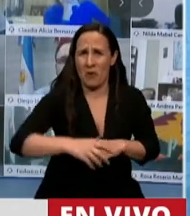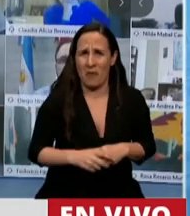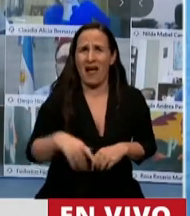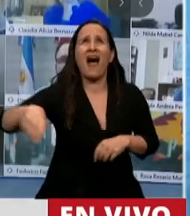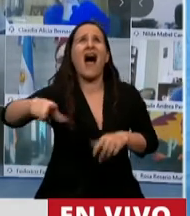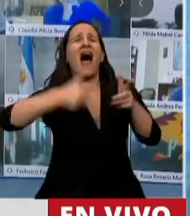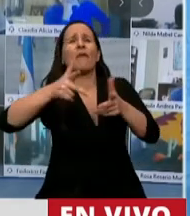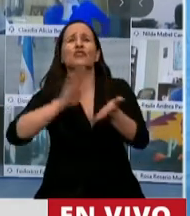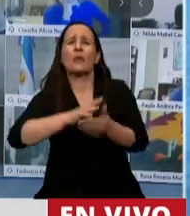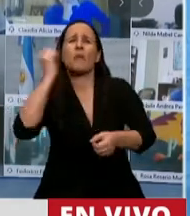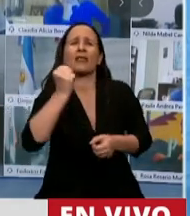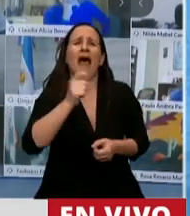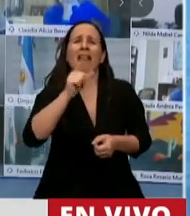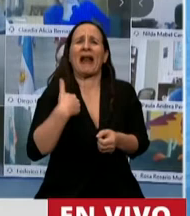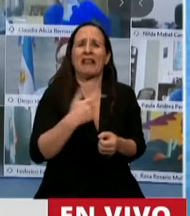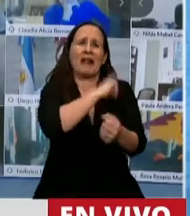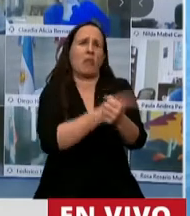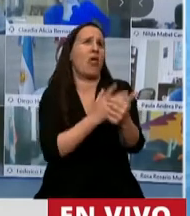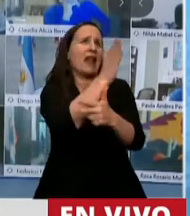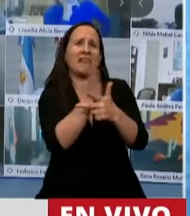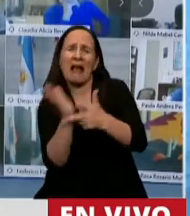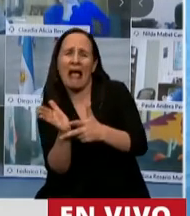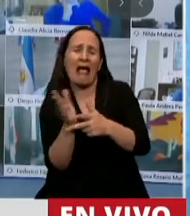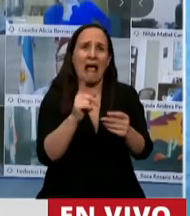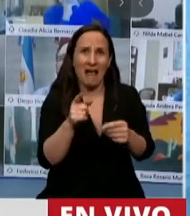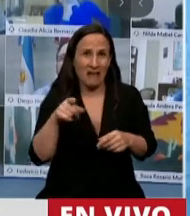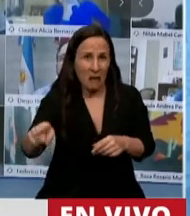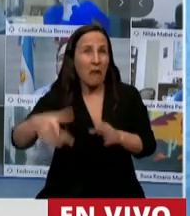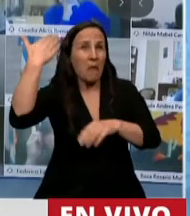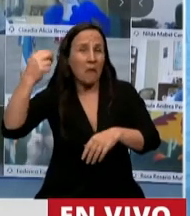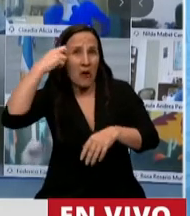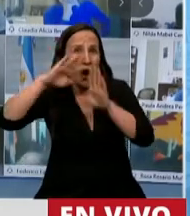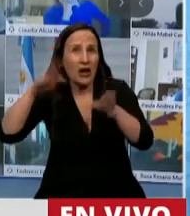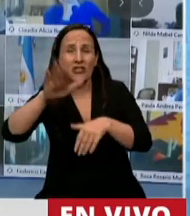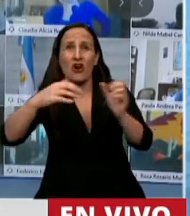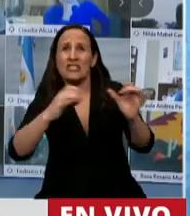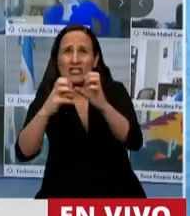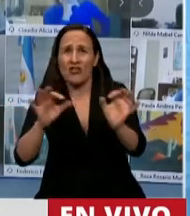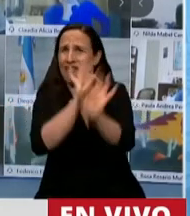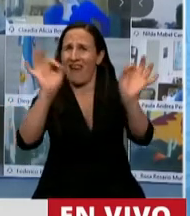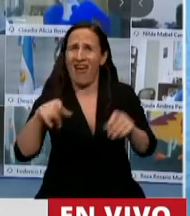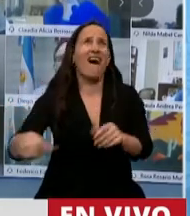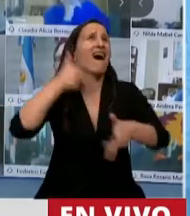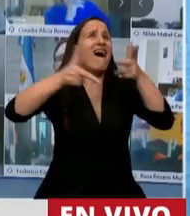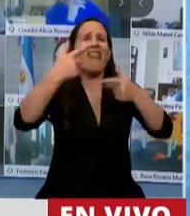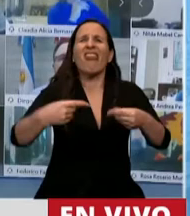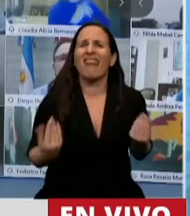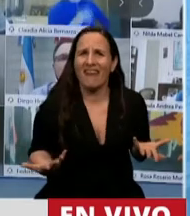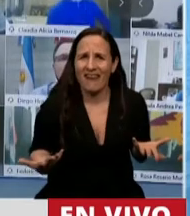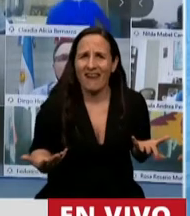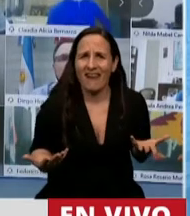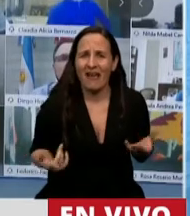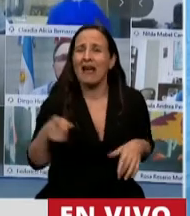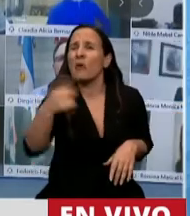qué república vienen a hablar? Cuando ni siquiera llamaban a asesinar al Congreso. ¿De qué van a venir a hablar? ¿Saben lo que